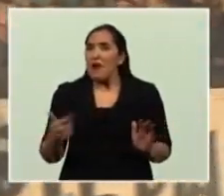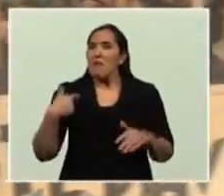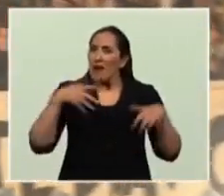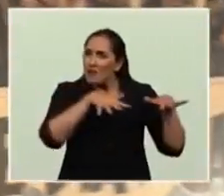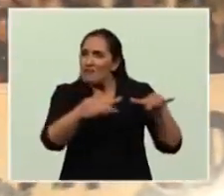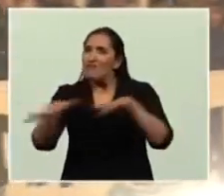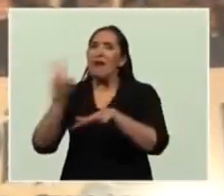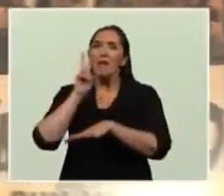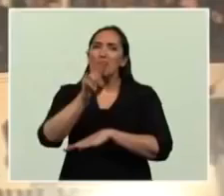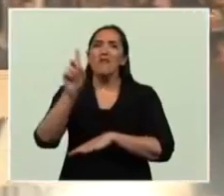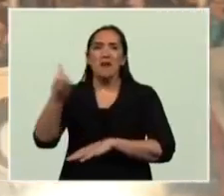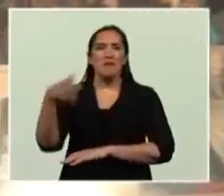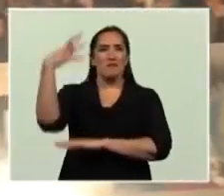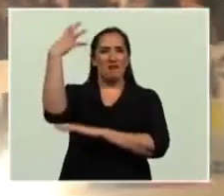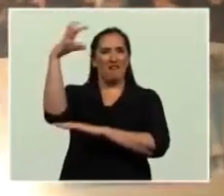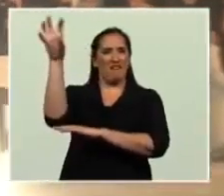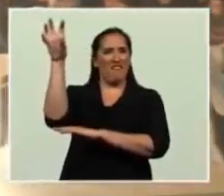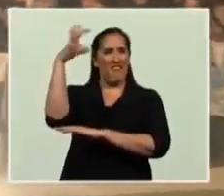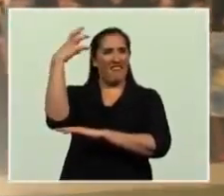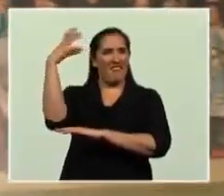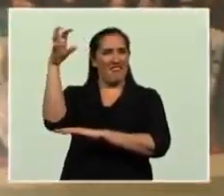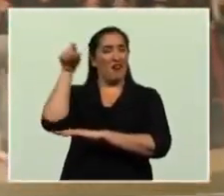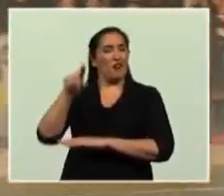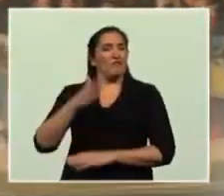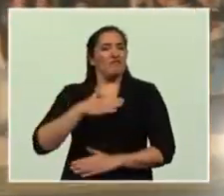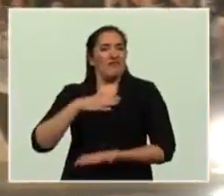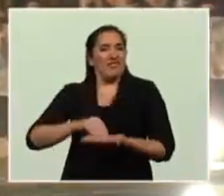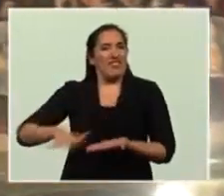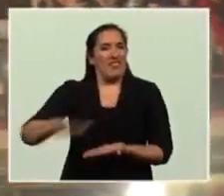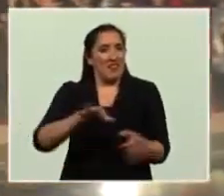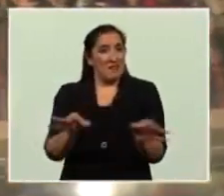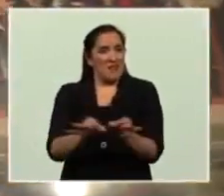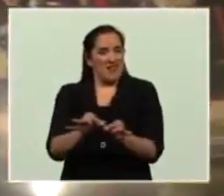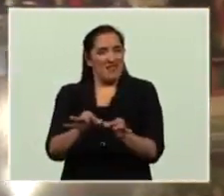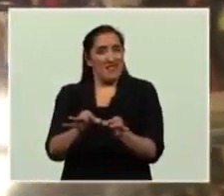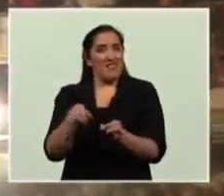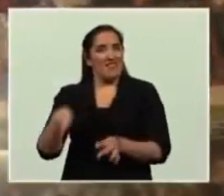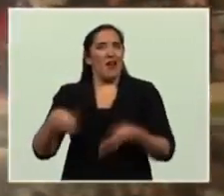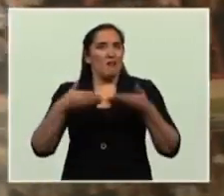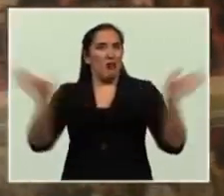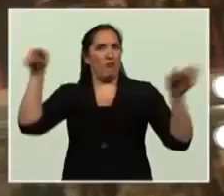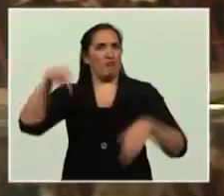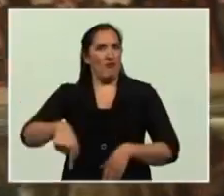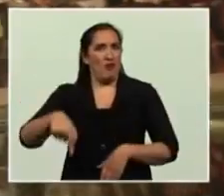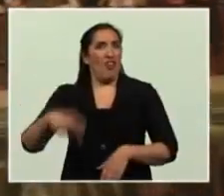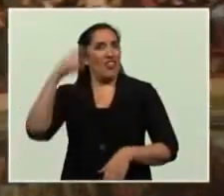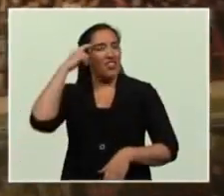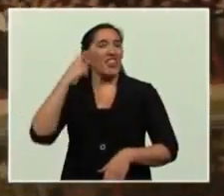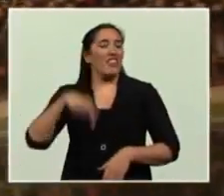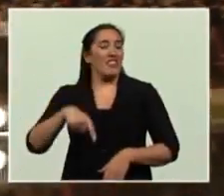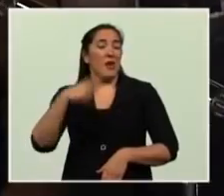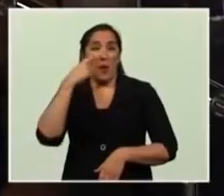este faro de la soberanía que vamos a inaugurar en este 10 de junio, día de